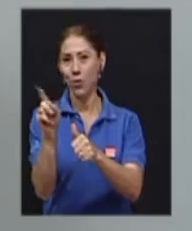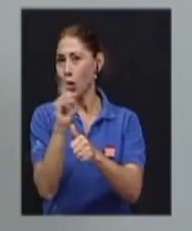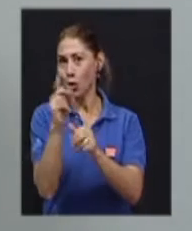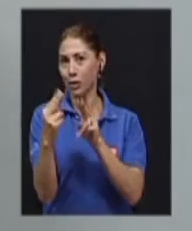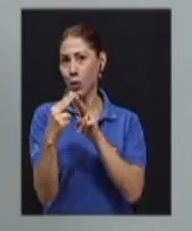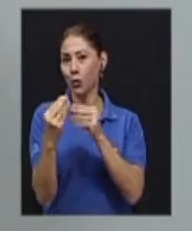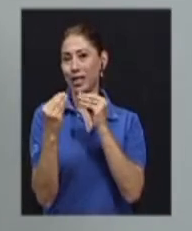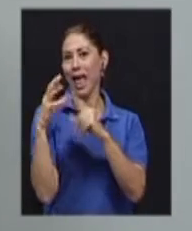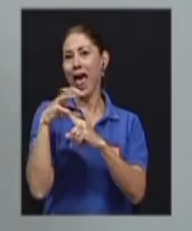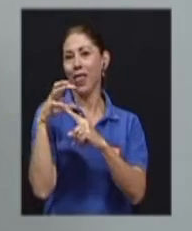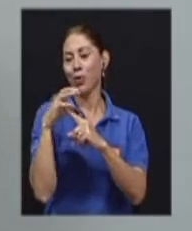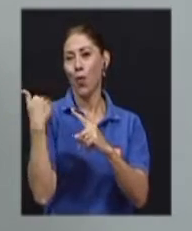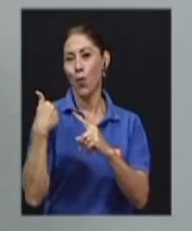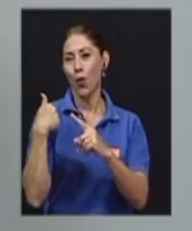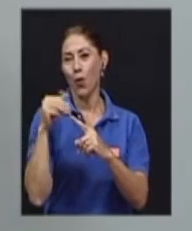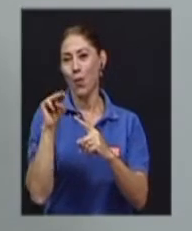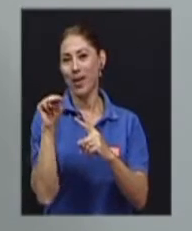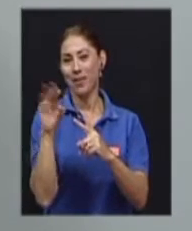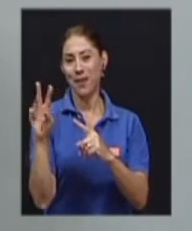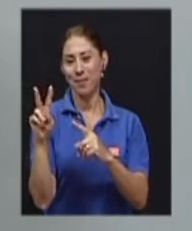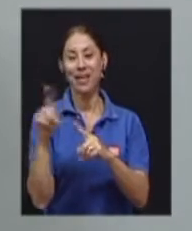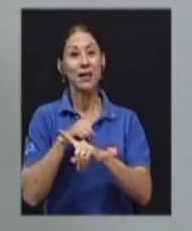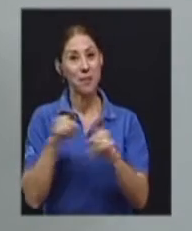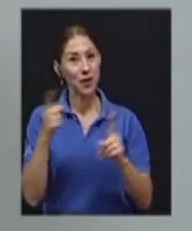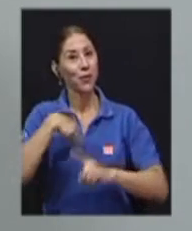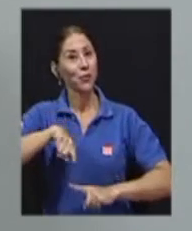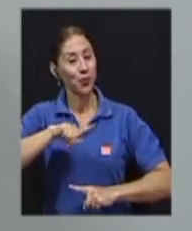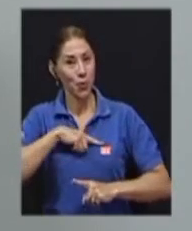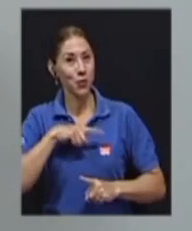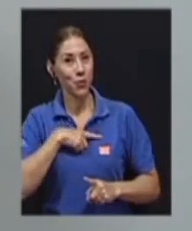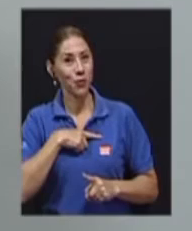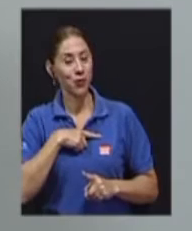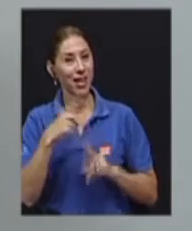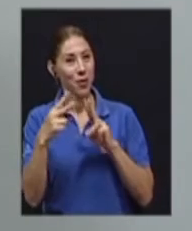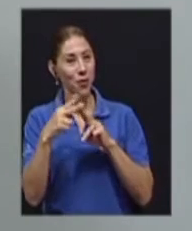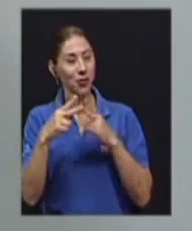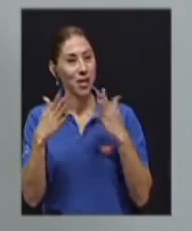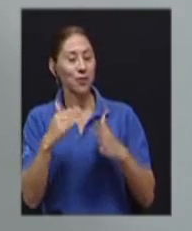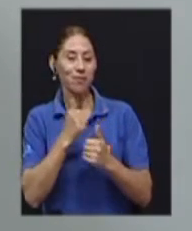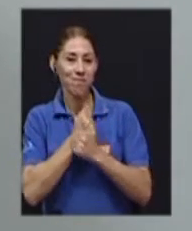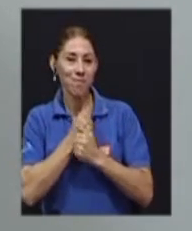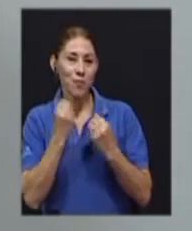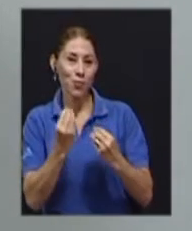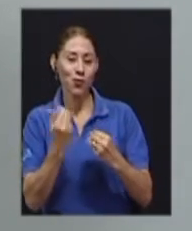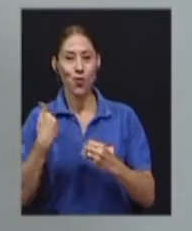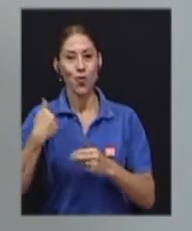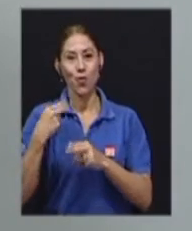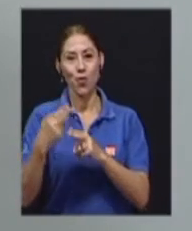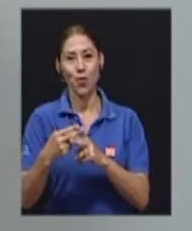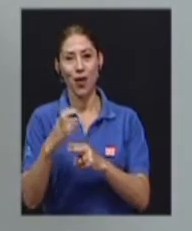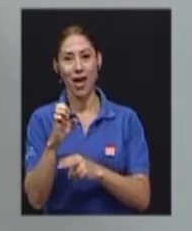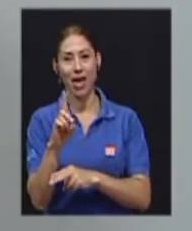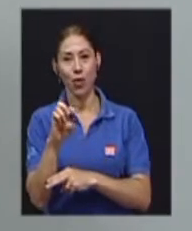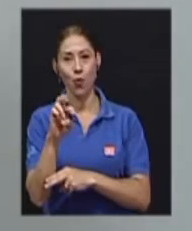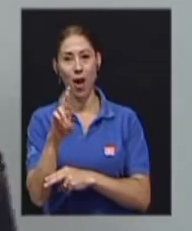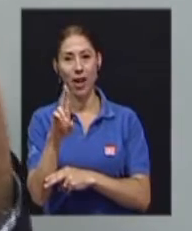es muy apreciado por nosotros los que lo conocemos, que es Don Eduardo Prado.